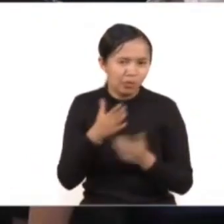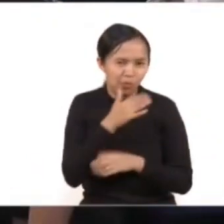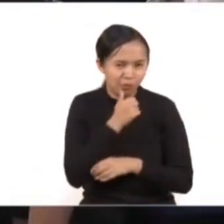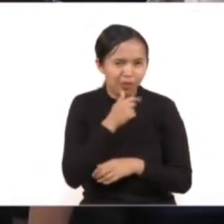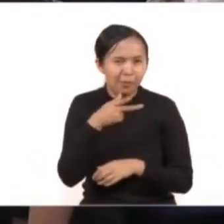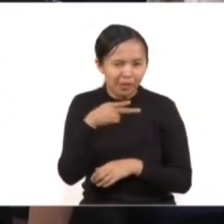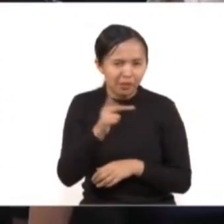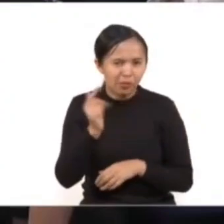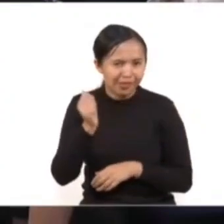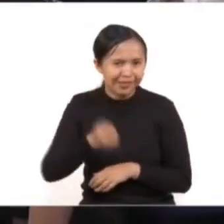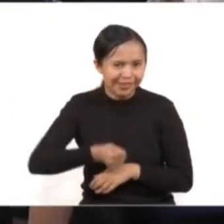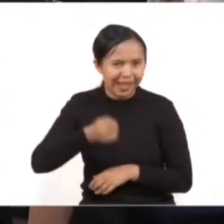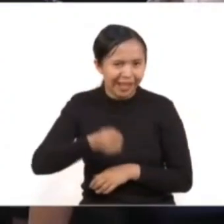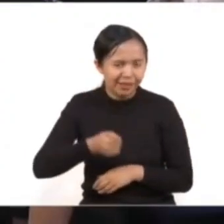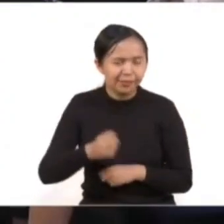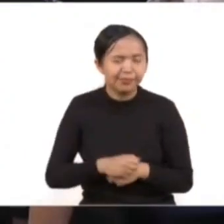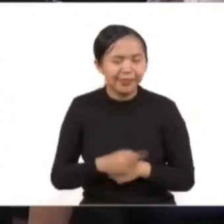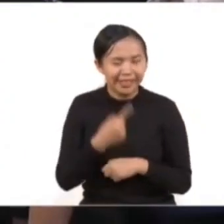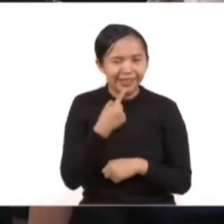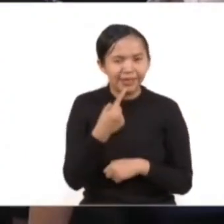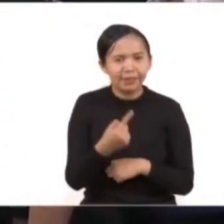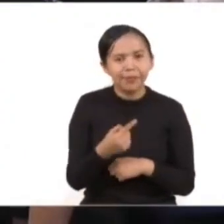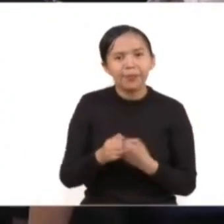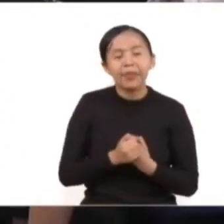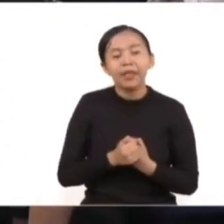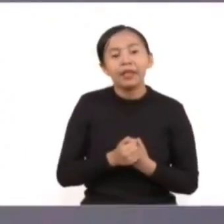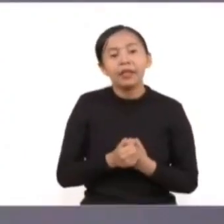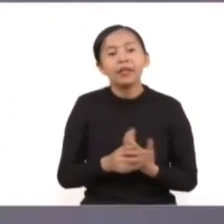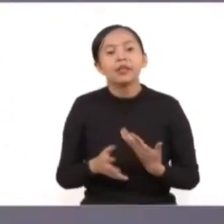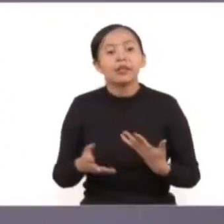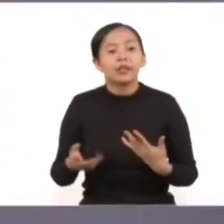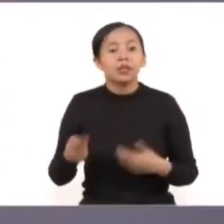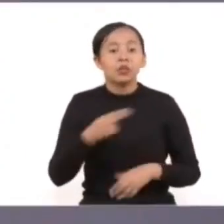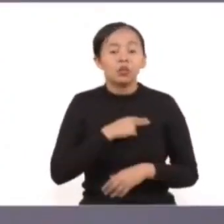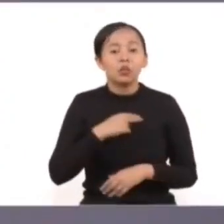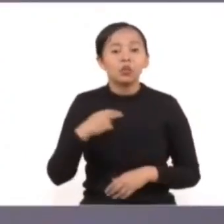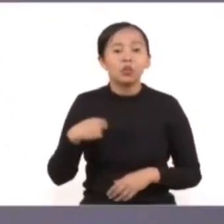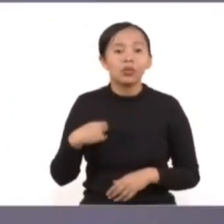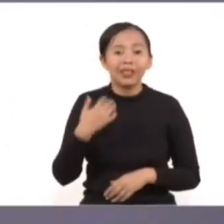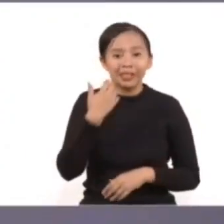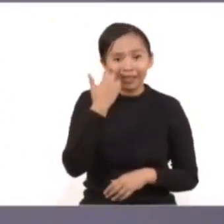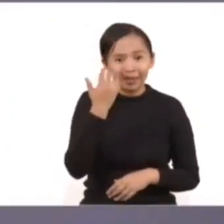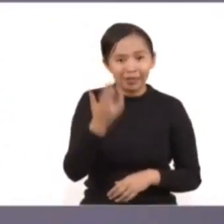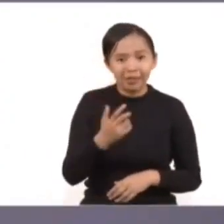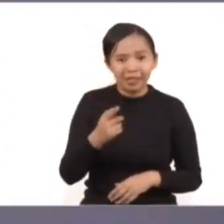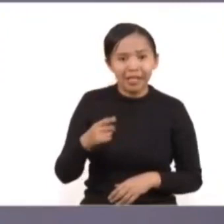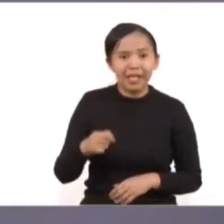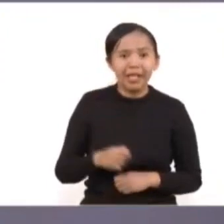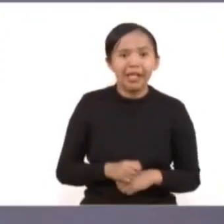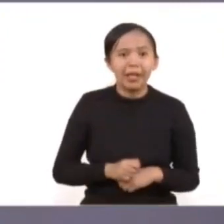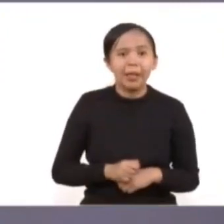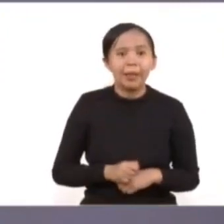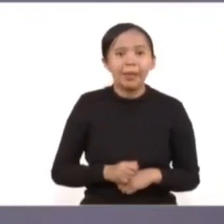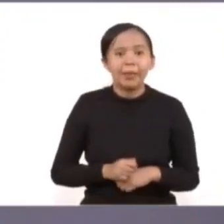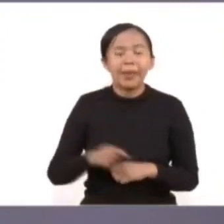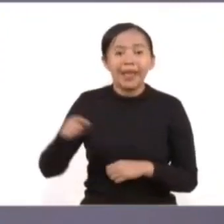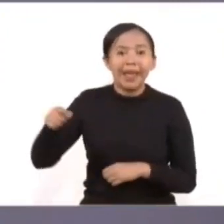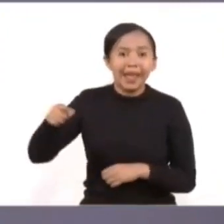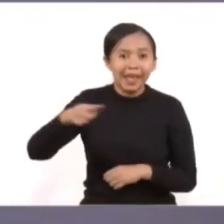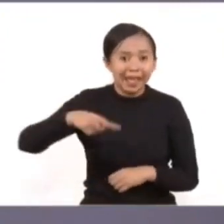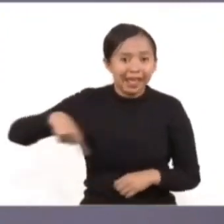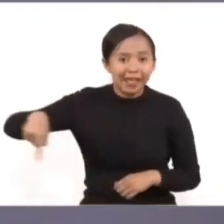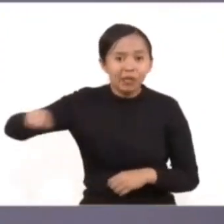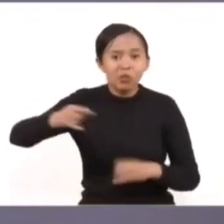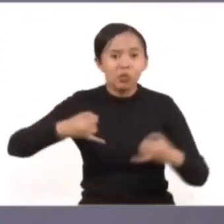nos ha encomendado justamente salvaguardar la integridad física y socioemocional de